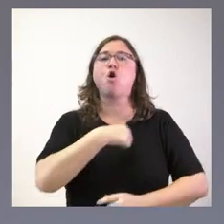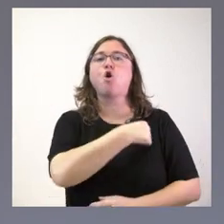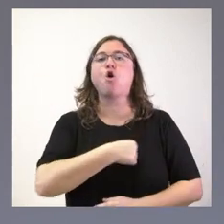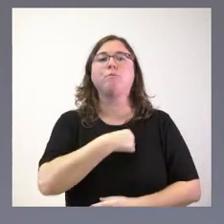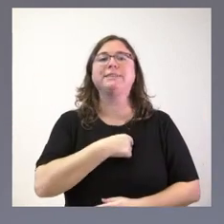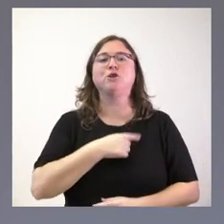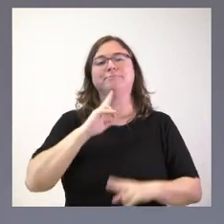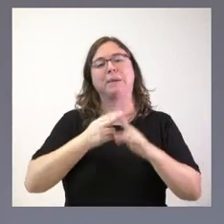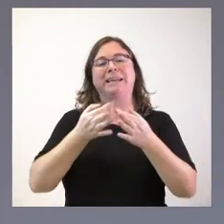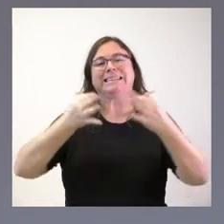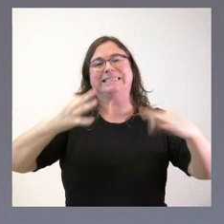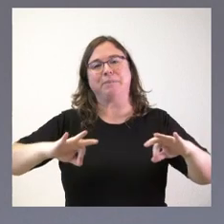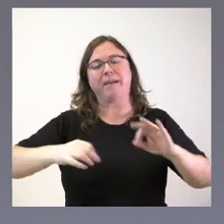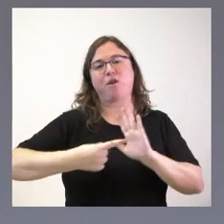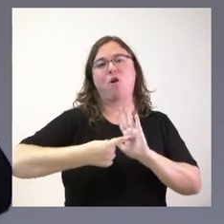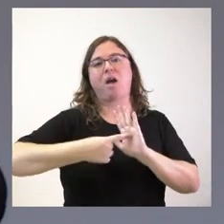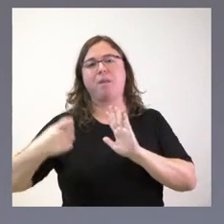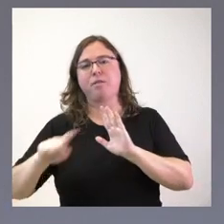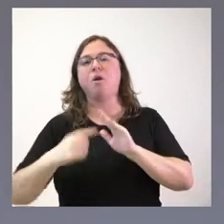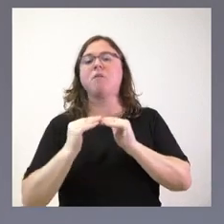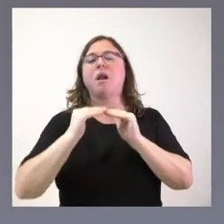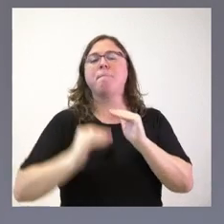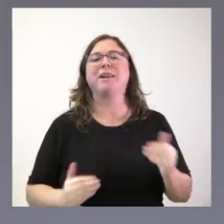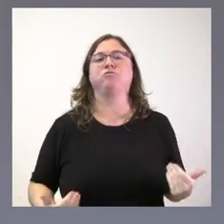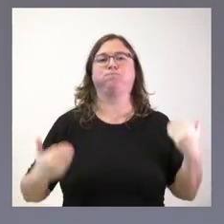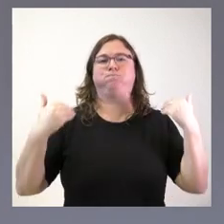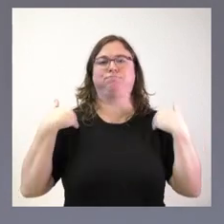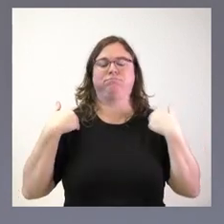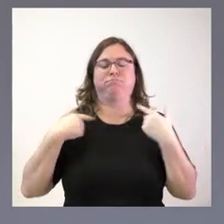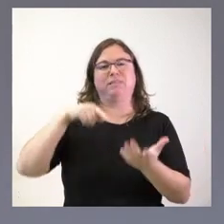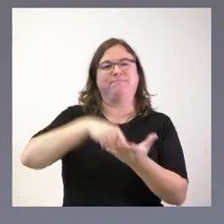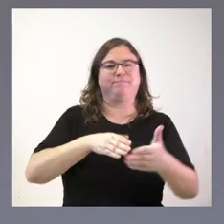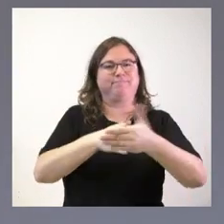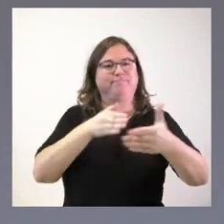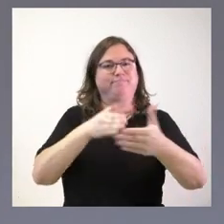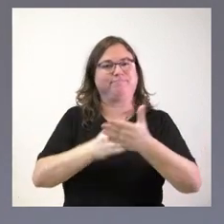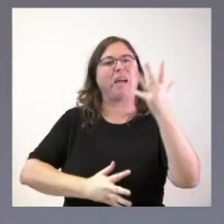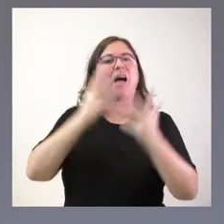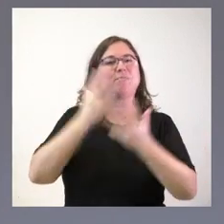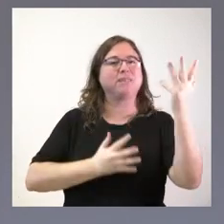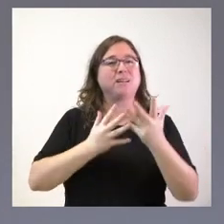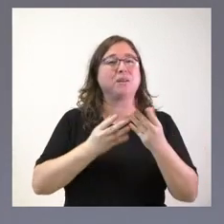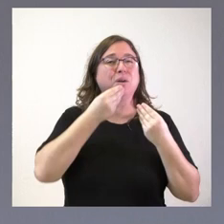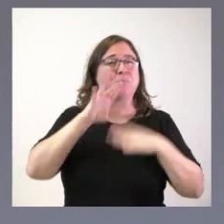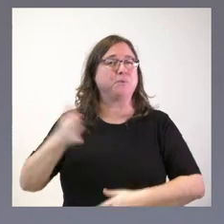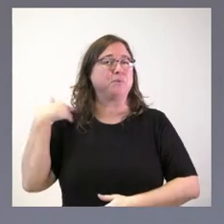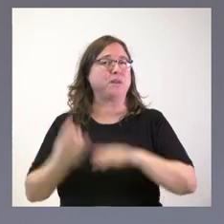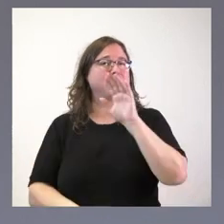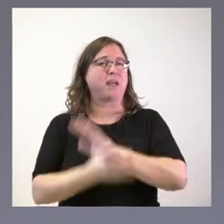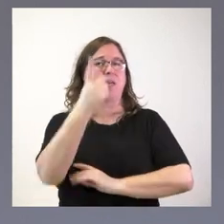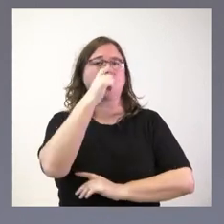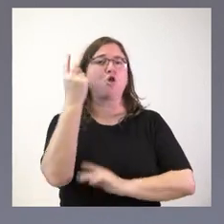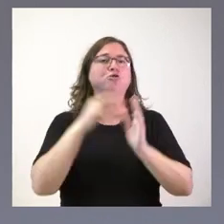Simplificación, Eliminación y Reducción de Cargas y Trabas Administrativas, que viene a sustituir a la que se creó en el año 2016,